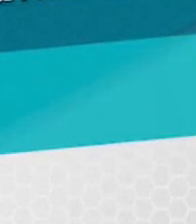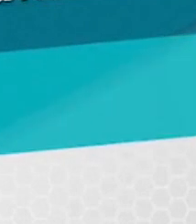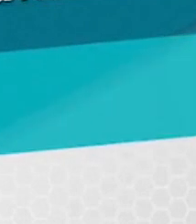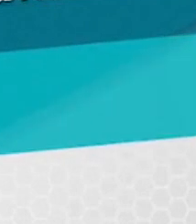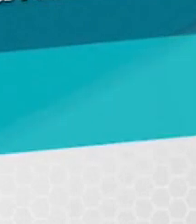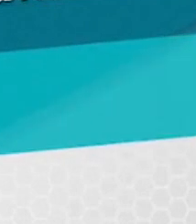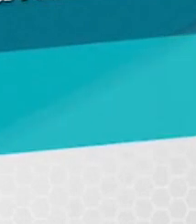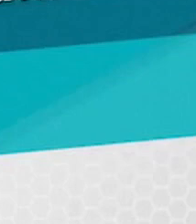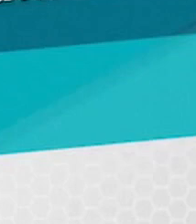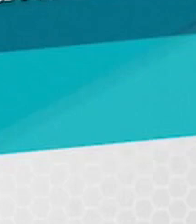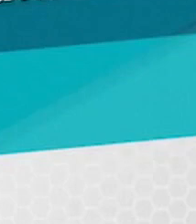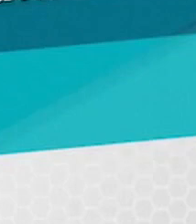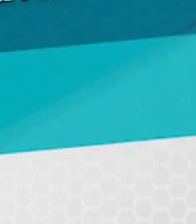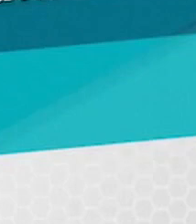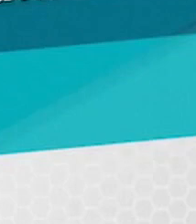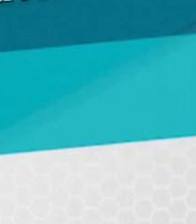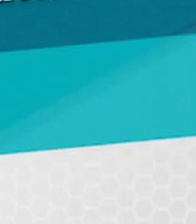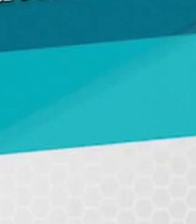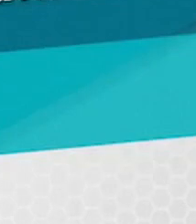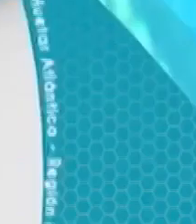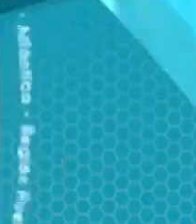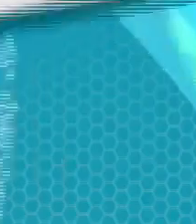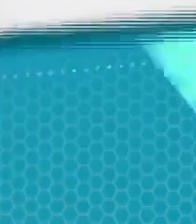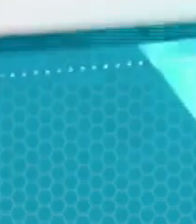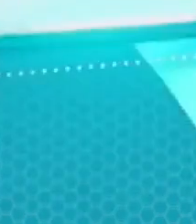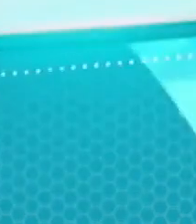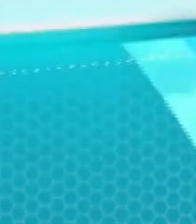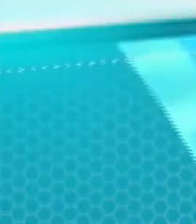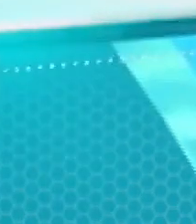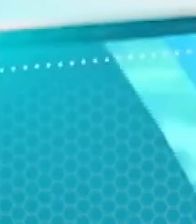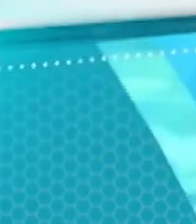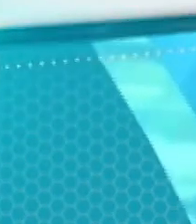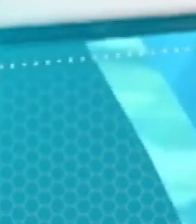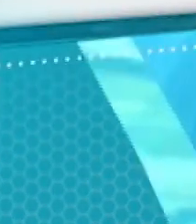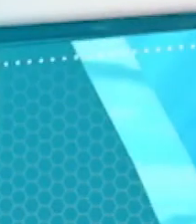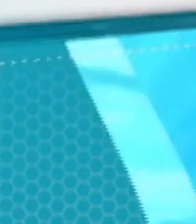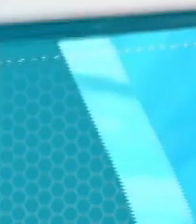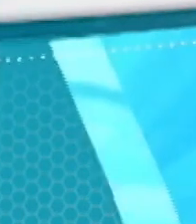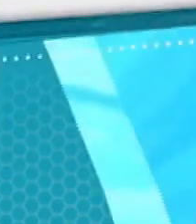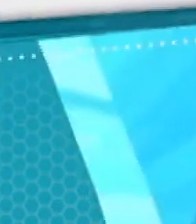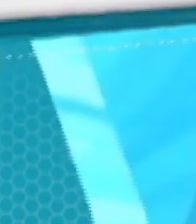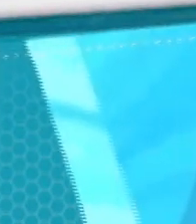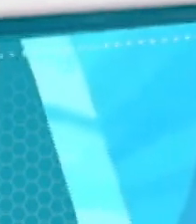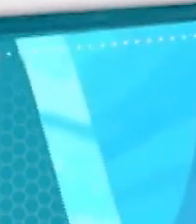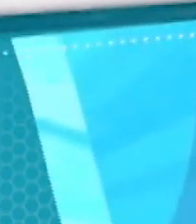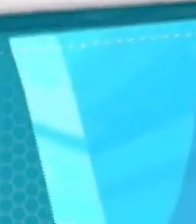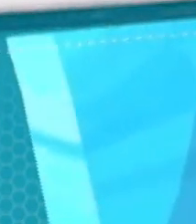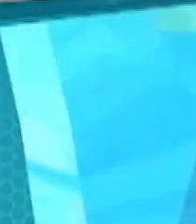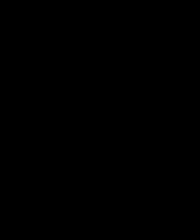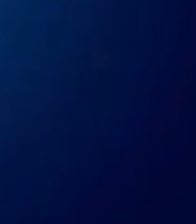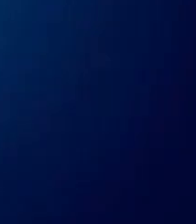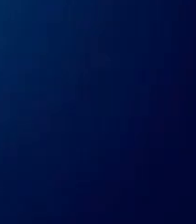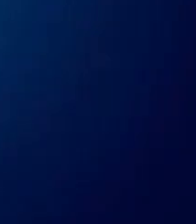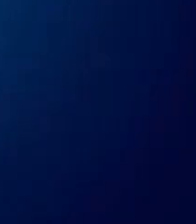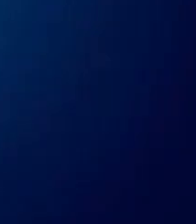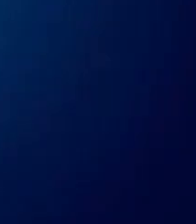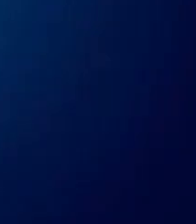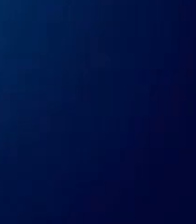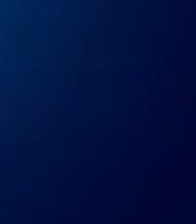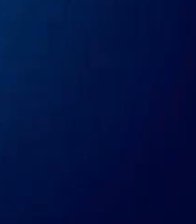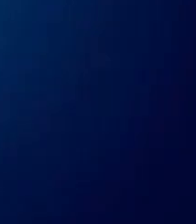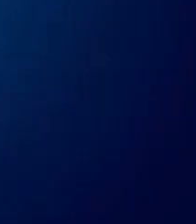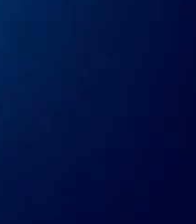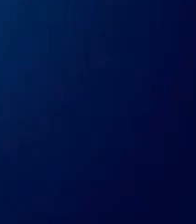No olvide indicarnos su nombre y lugar donde vive. Su respuesta la encontrará en Costa Rica Noticias Regional.